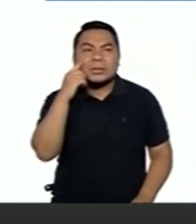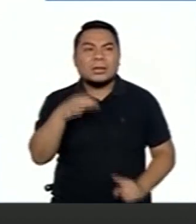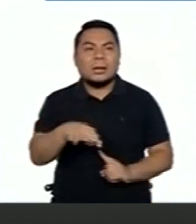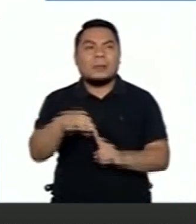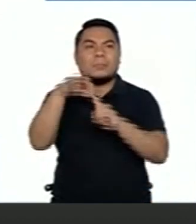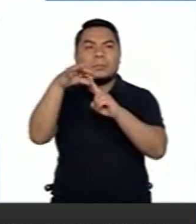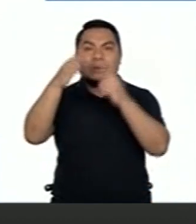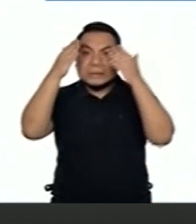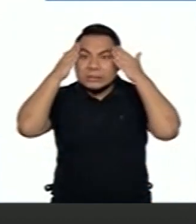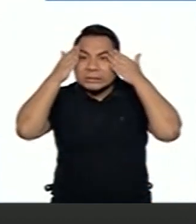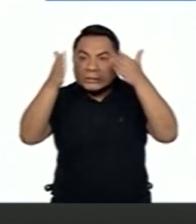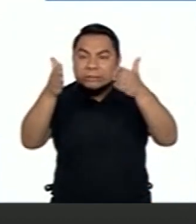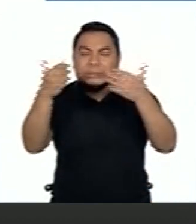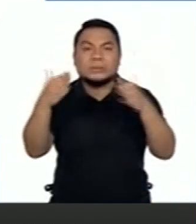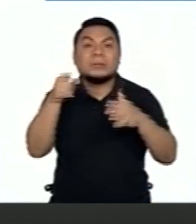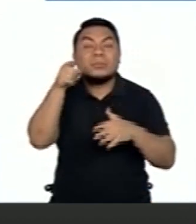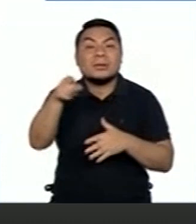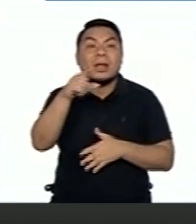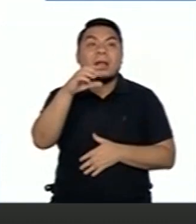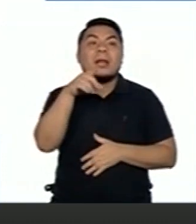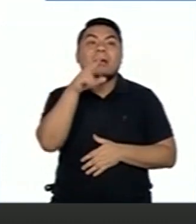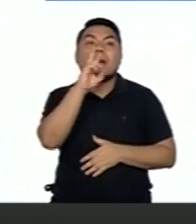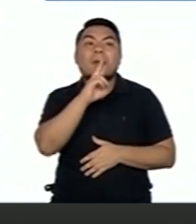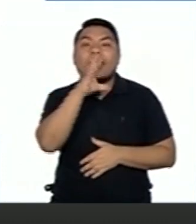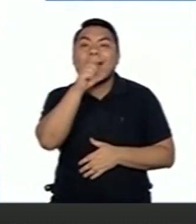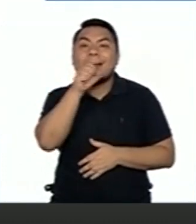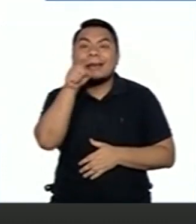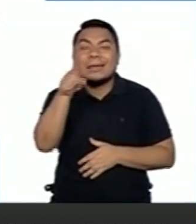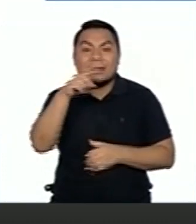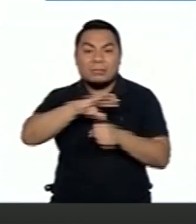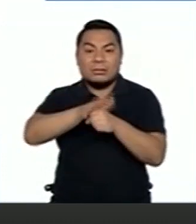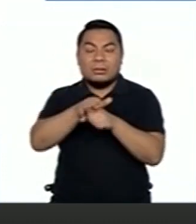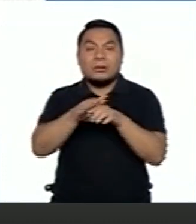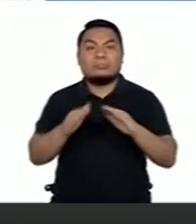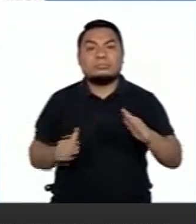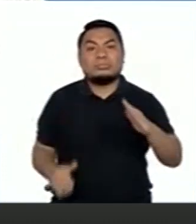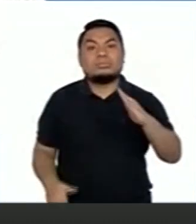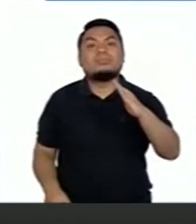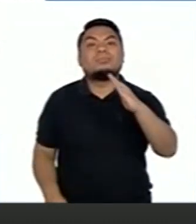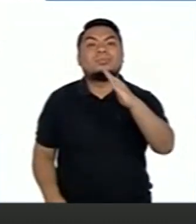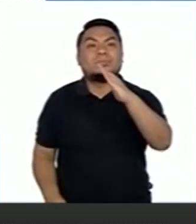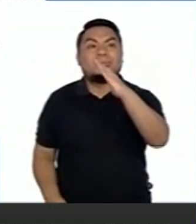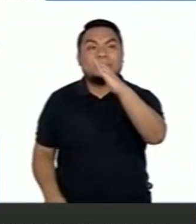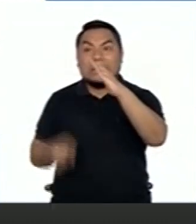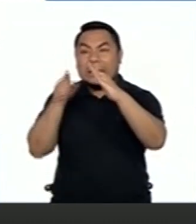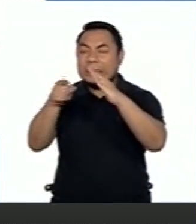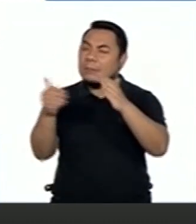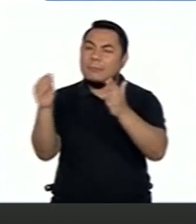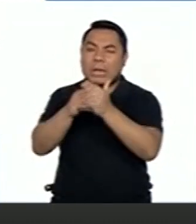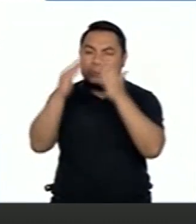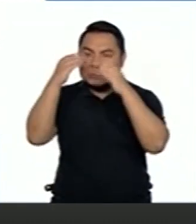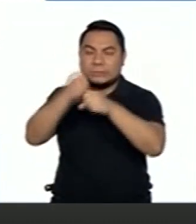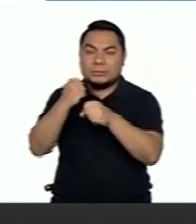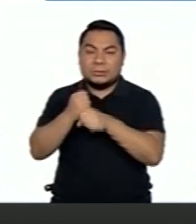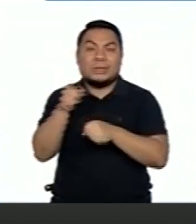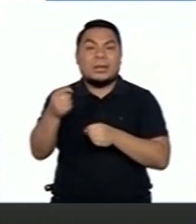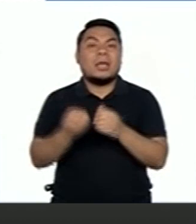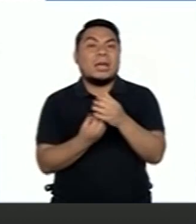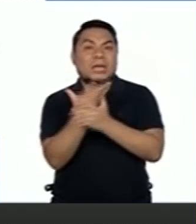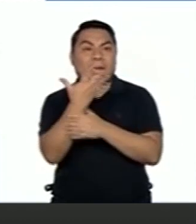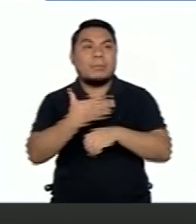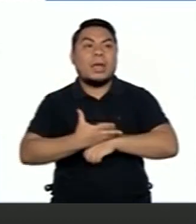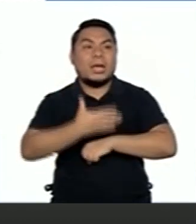atención, porque es donde la epidemia está en crecimiento. Tenemos en el sur Arequipa,